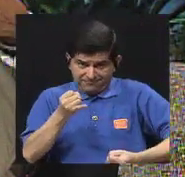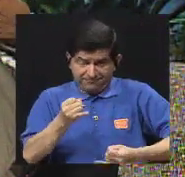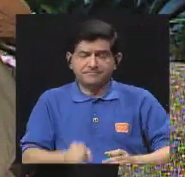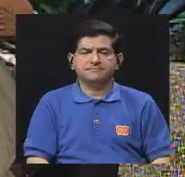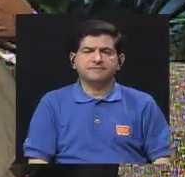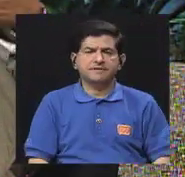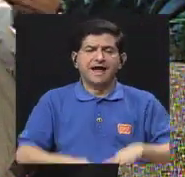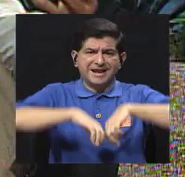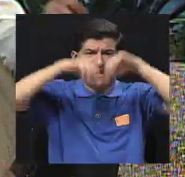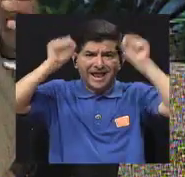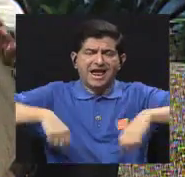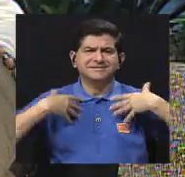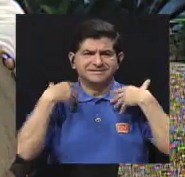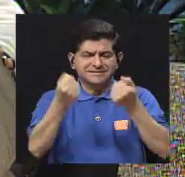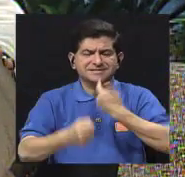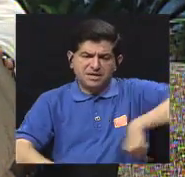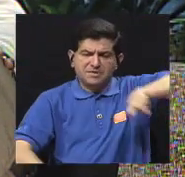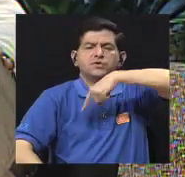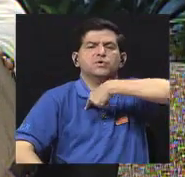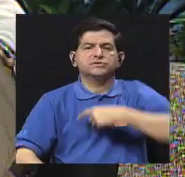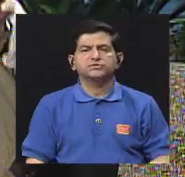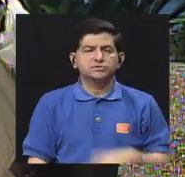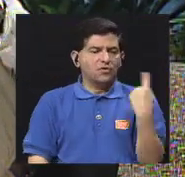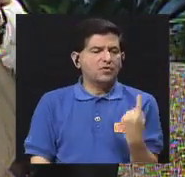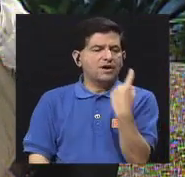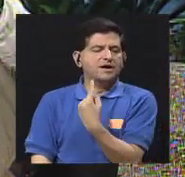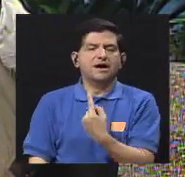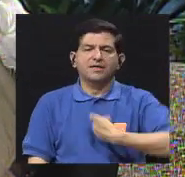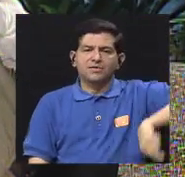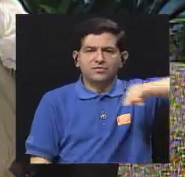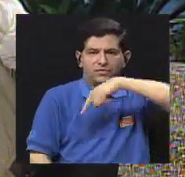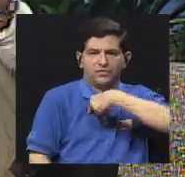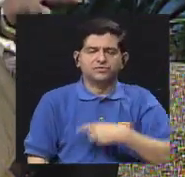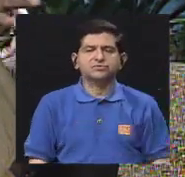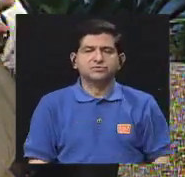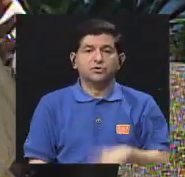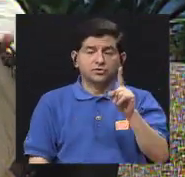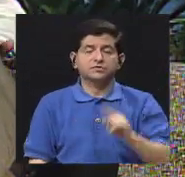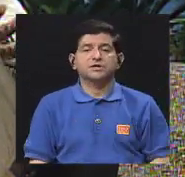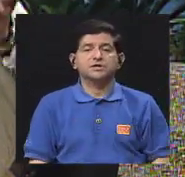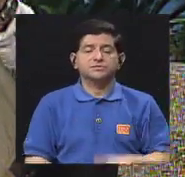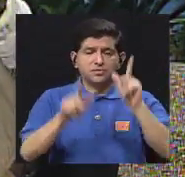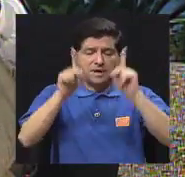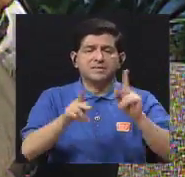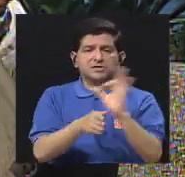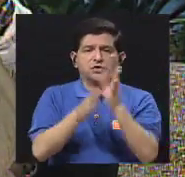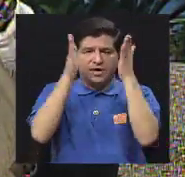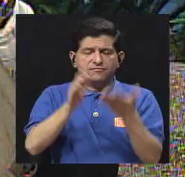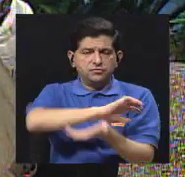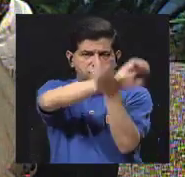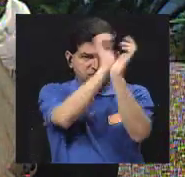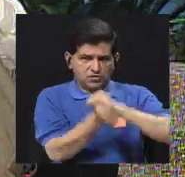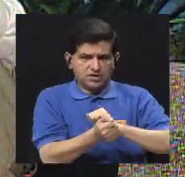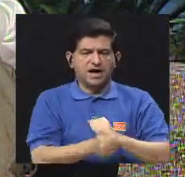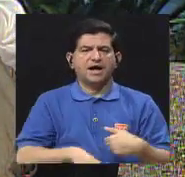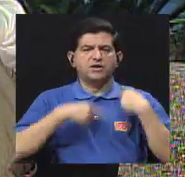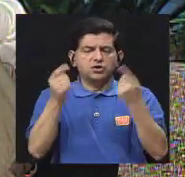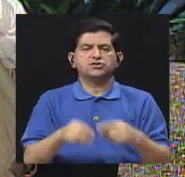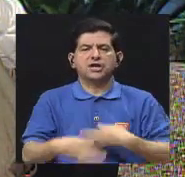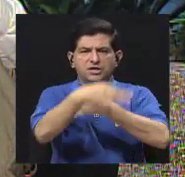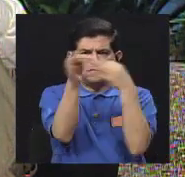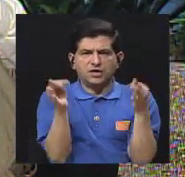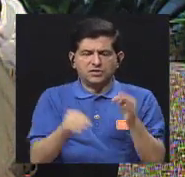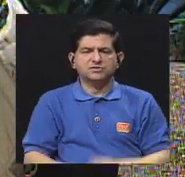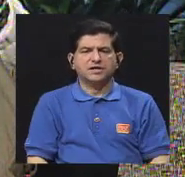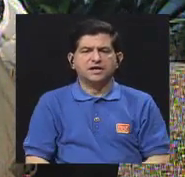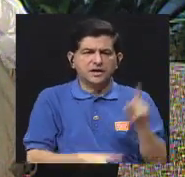el sistema de salud es nuestro y cada uno de nosotros es un agente de cambio en capacitarse, en asistir a los talleres